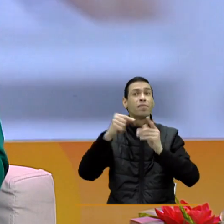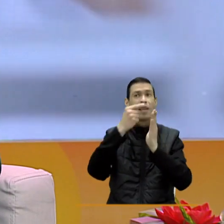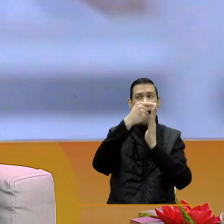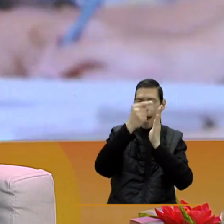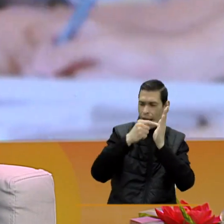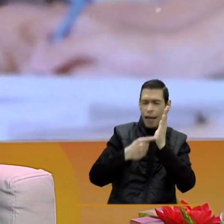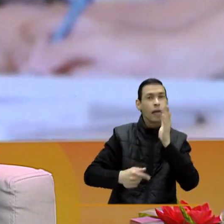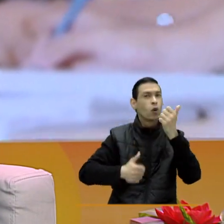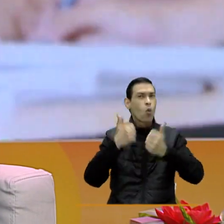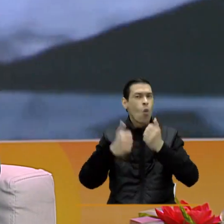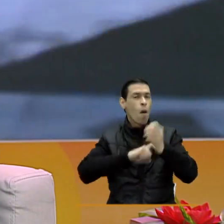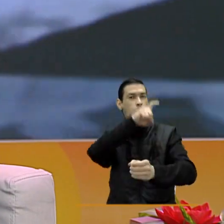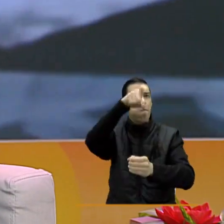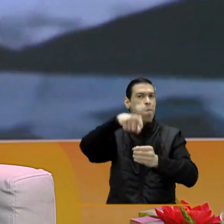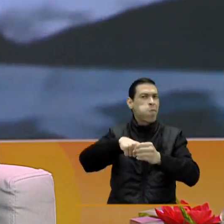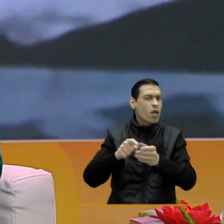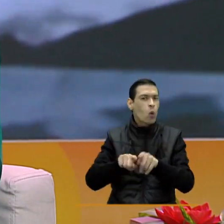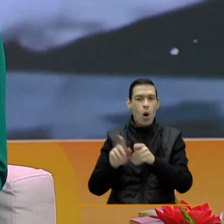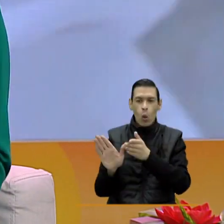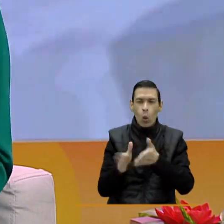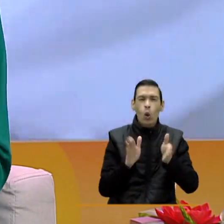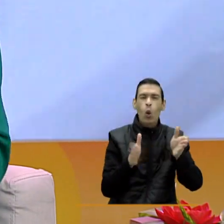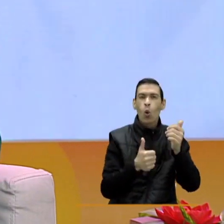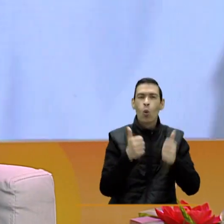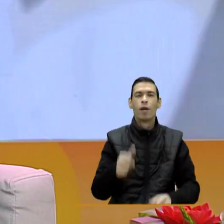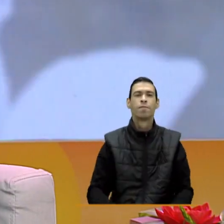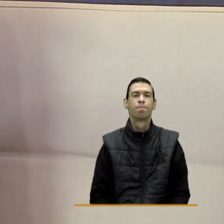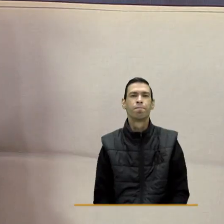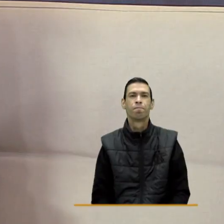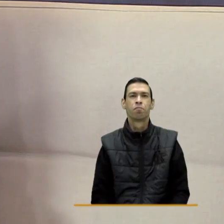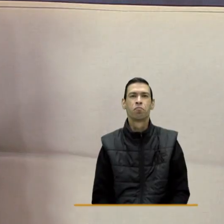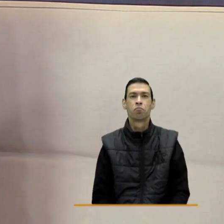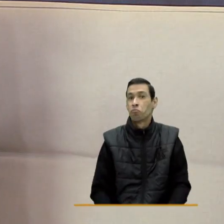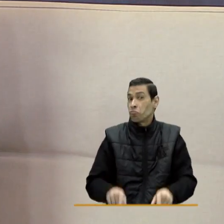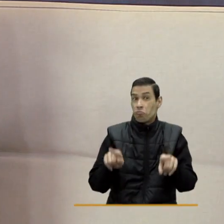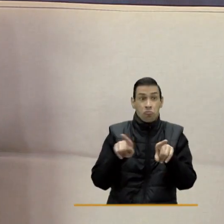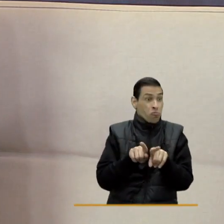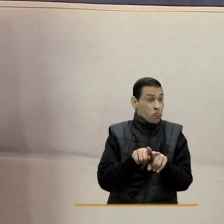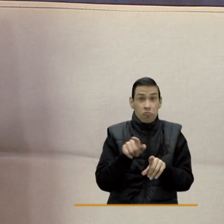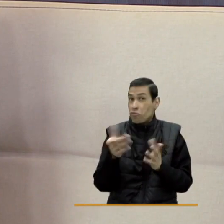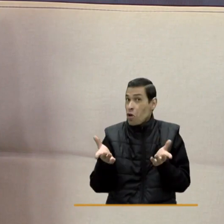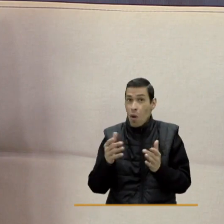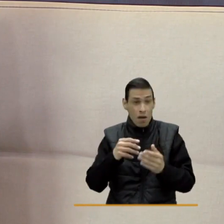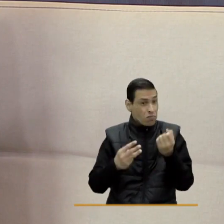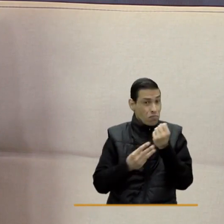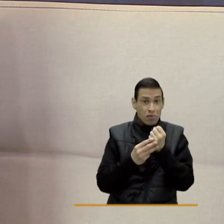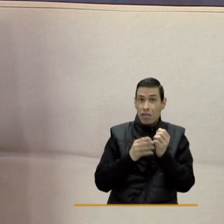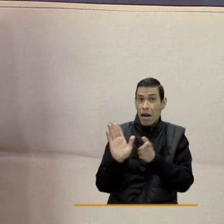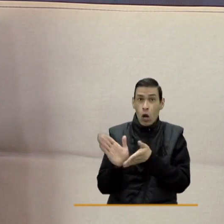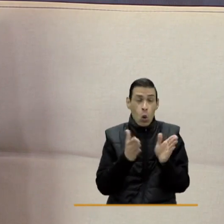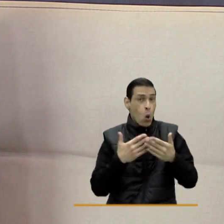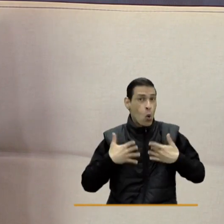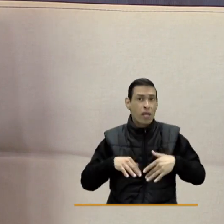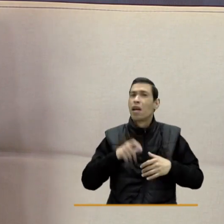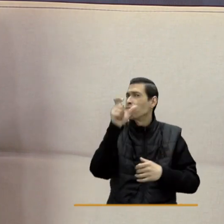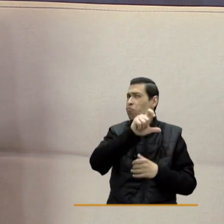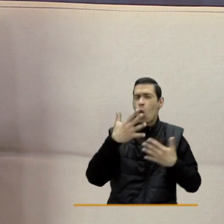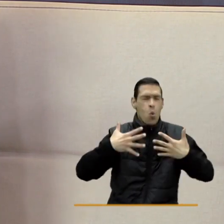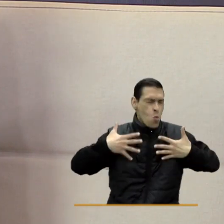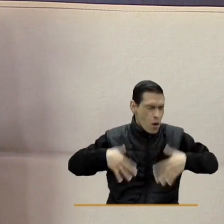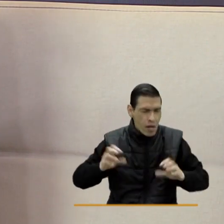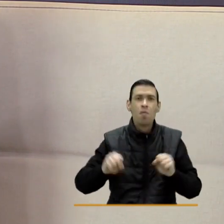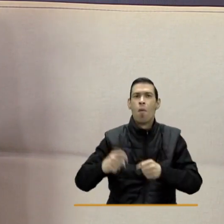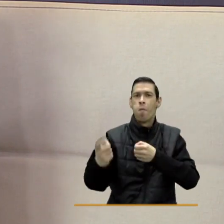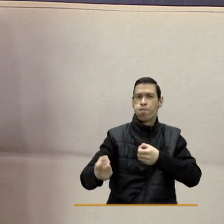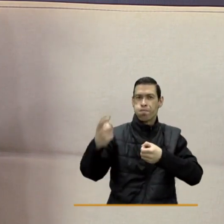necesitan cumplir para poder entrar a estos programas de formación. Bueno, igual que cualquier programa, cualquiera persona puede acceder a estos